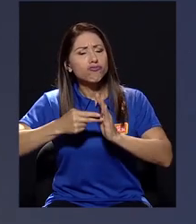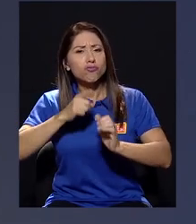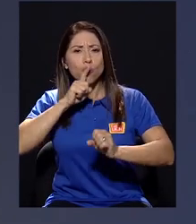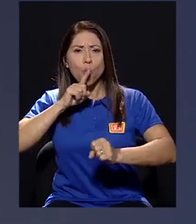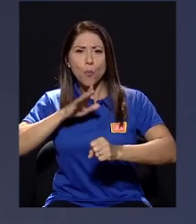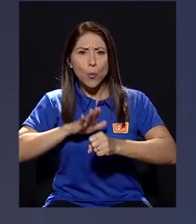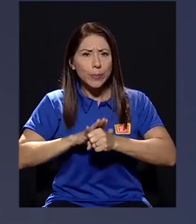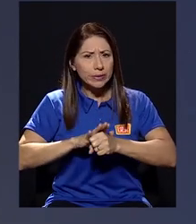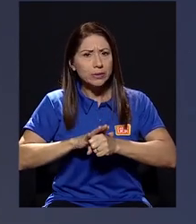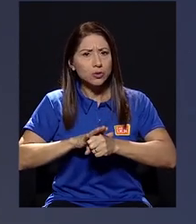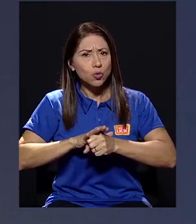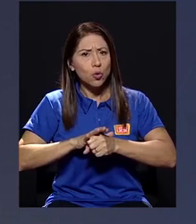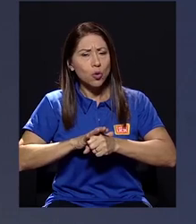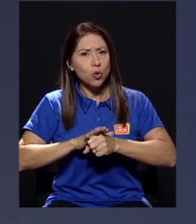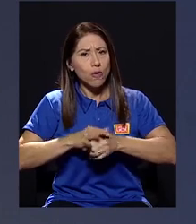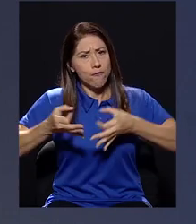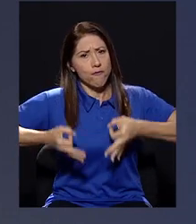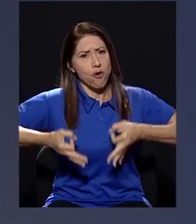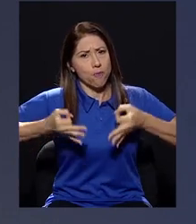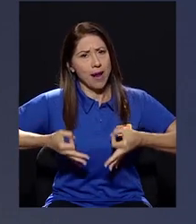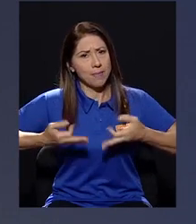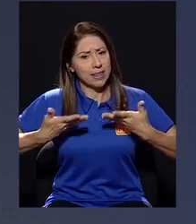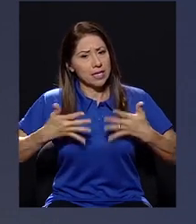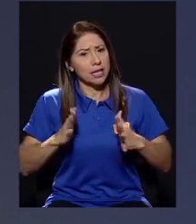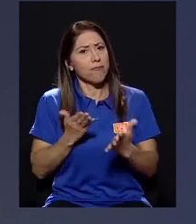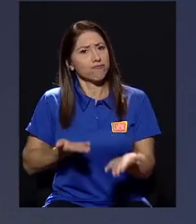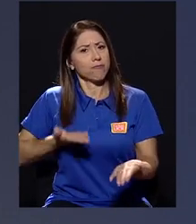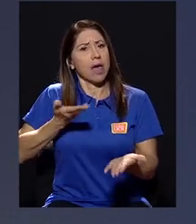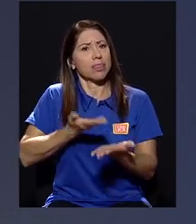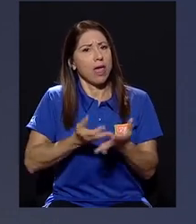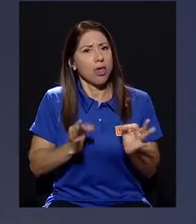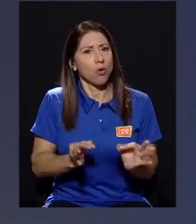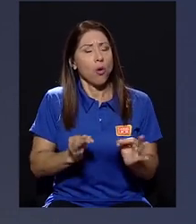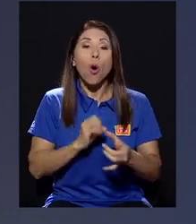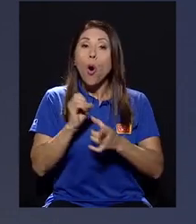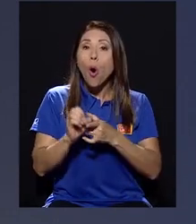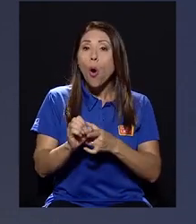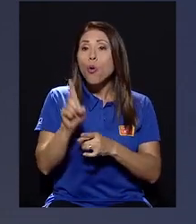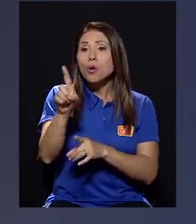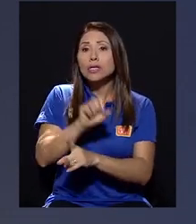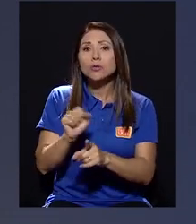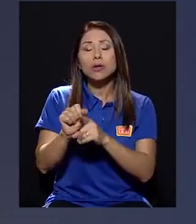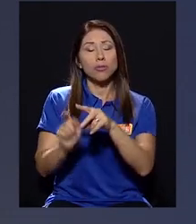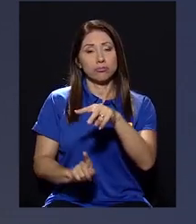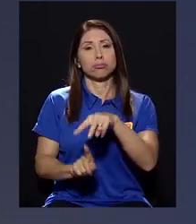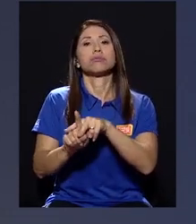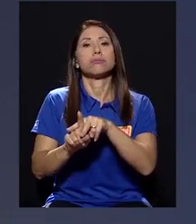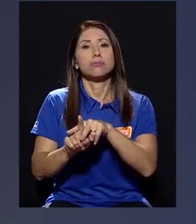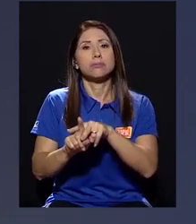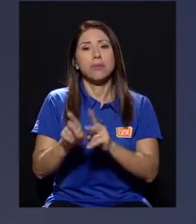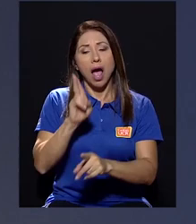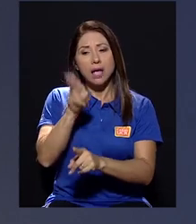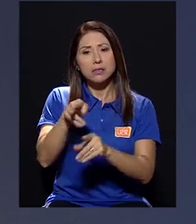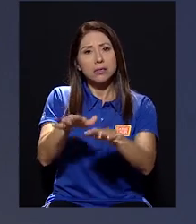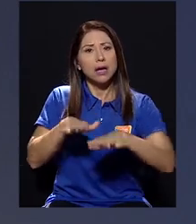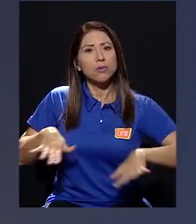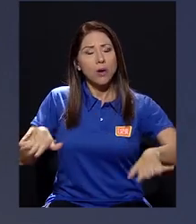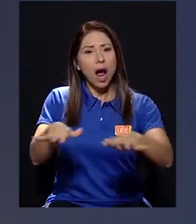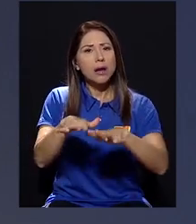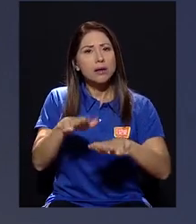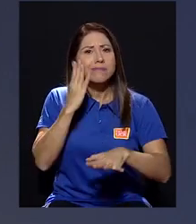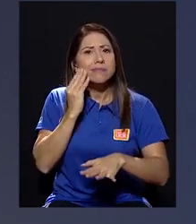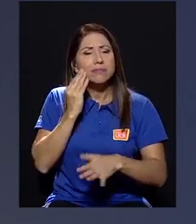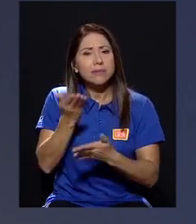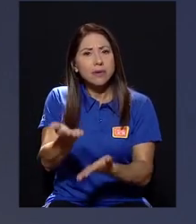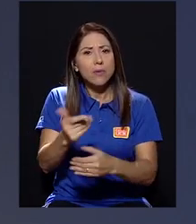que estaba formalmente planteado o era más bien una realidad que se les apareció de allí, de frente,